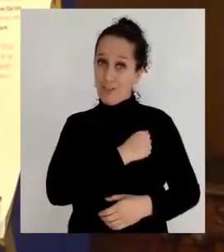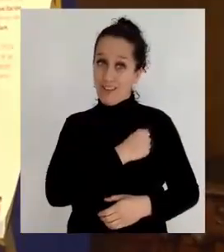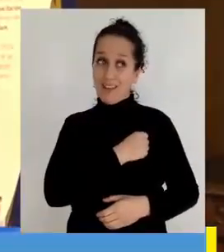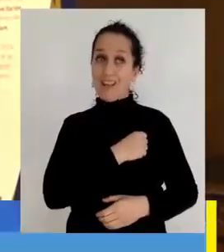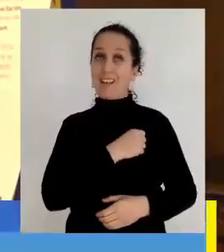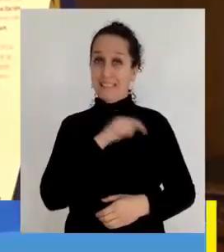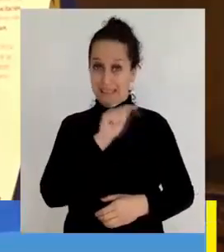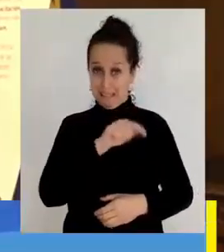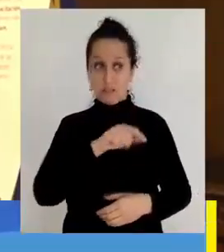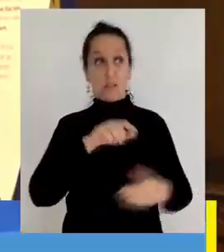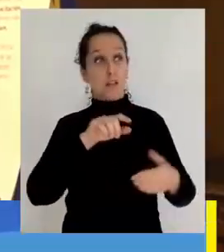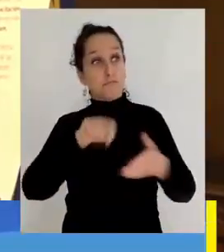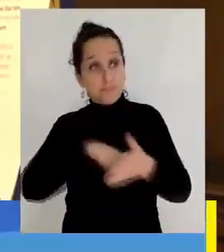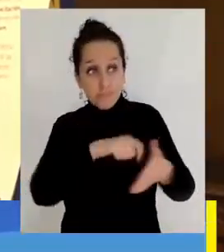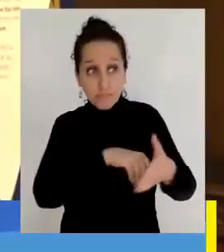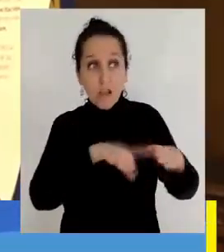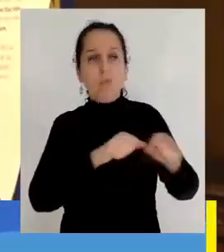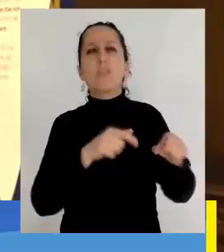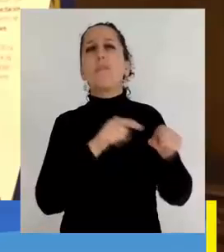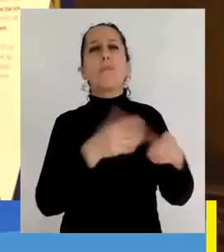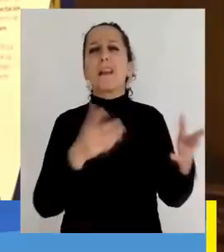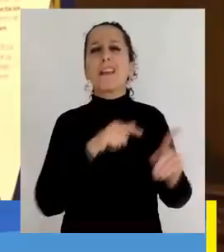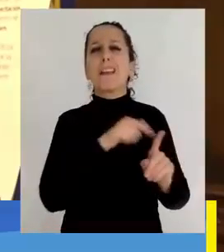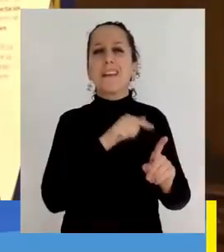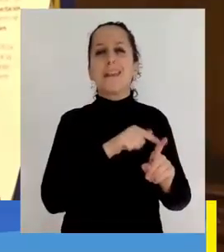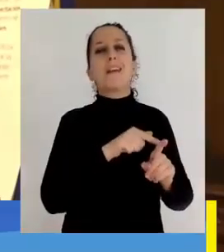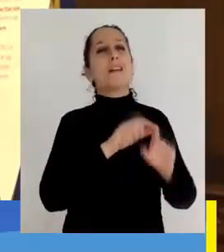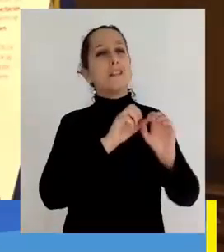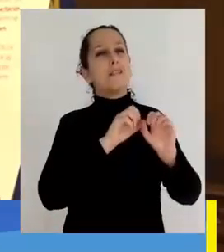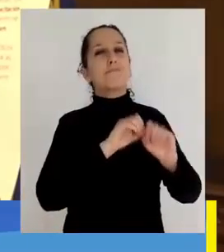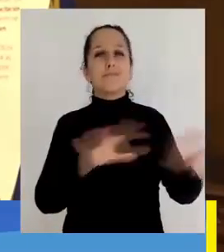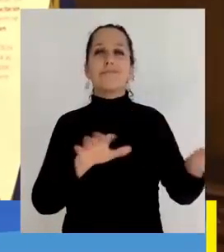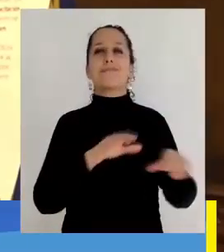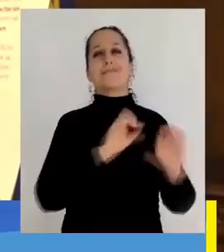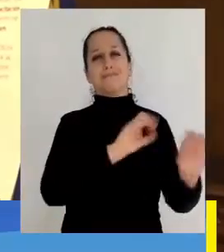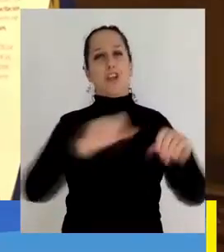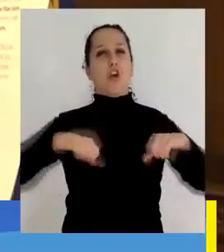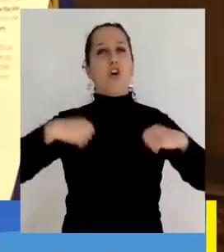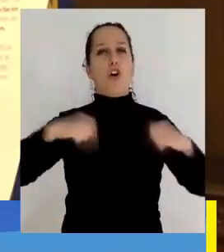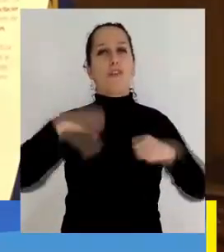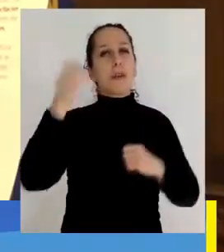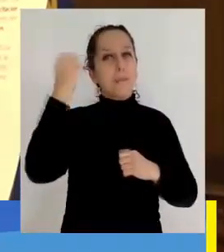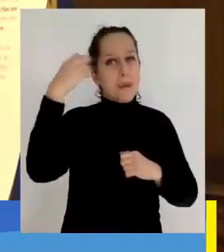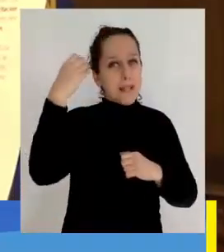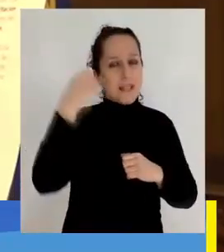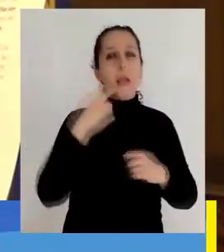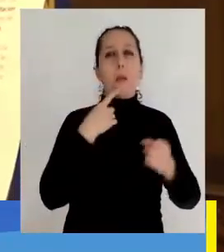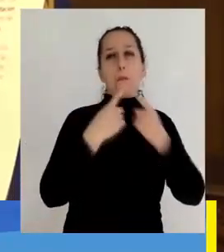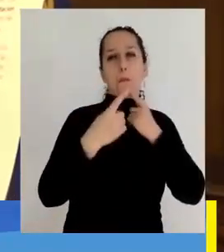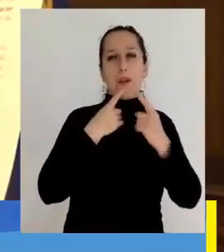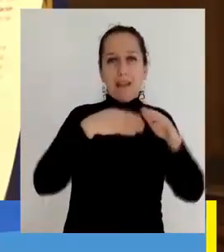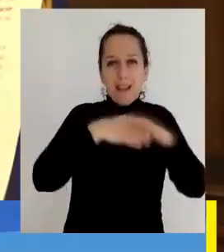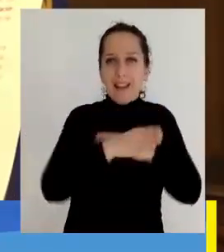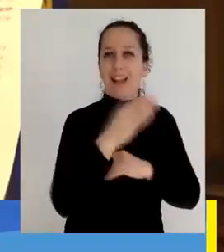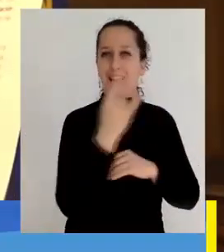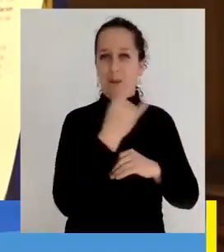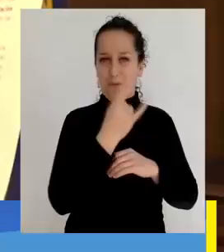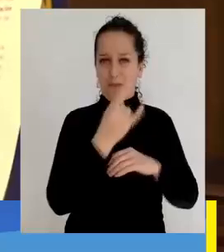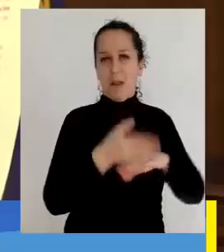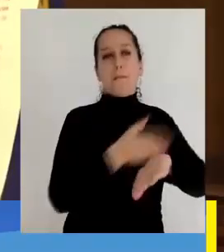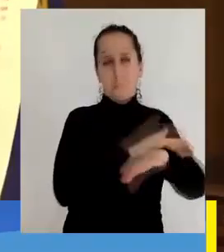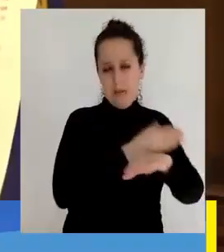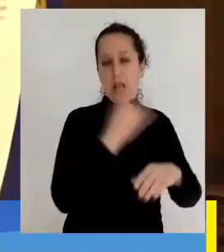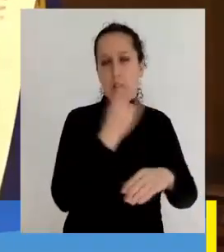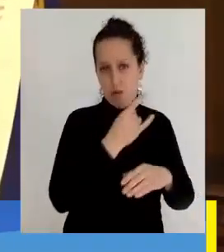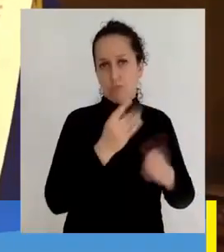Universidad Católica de la Santísima Concepción que va a permitir que muchos jóvenes de nuestra ciudad puedan prepararse para el ingreso a la educación superior a través